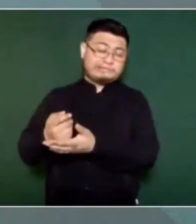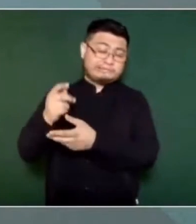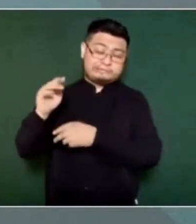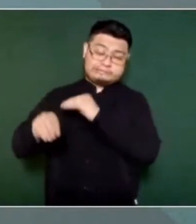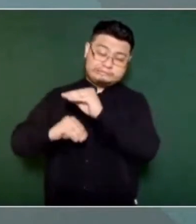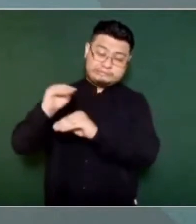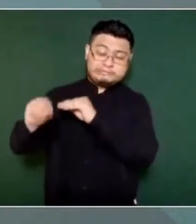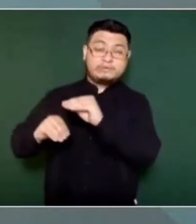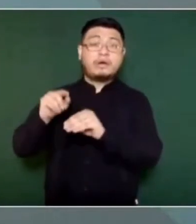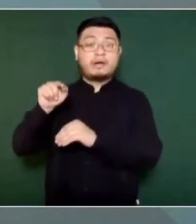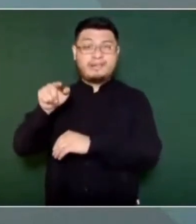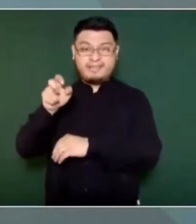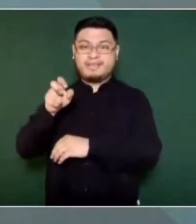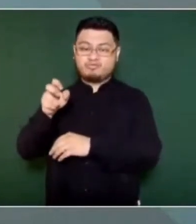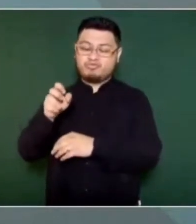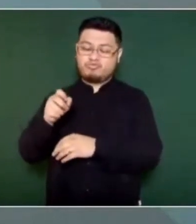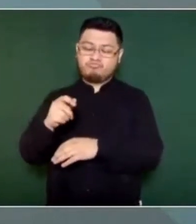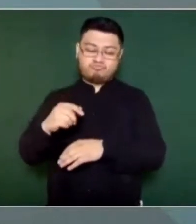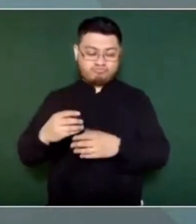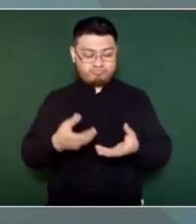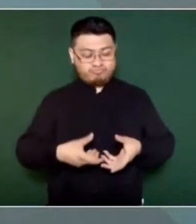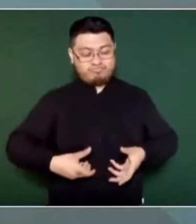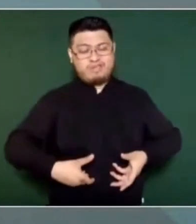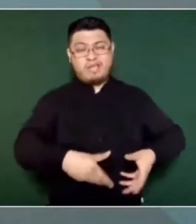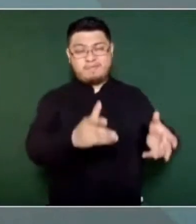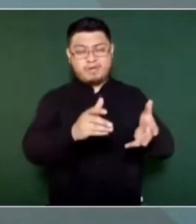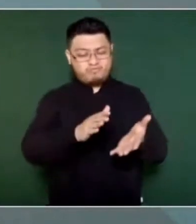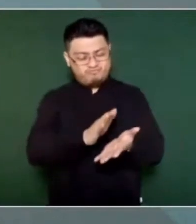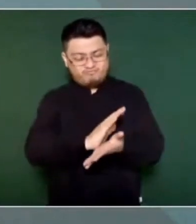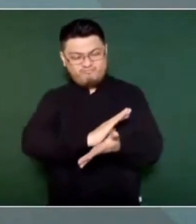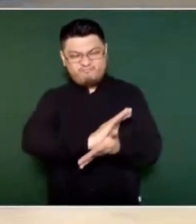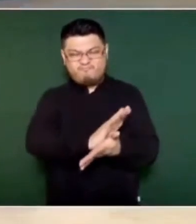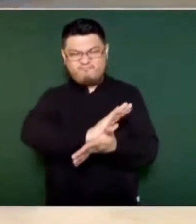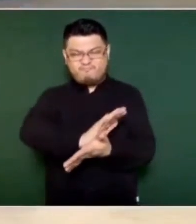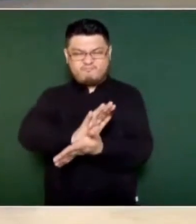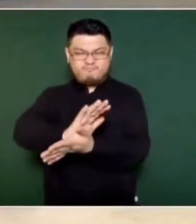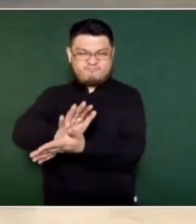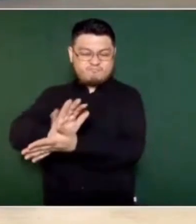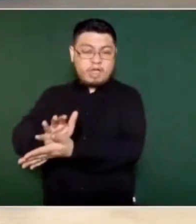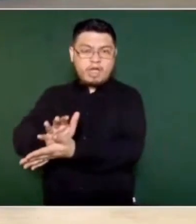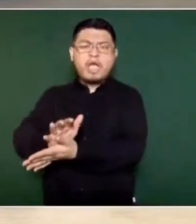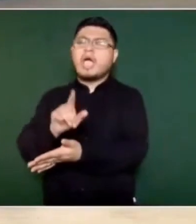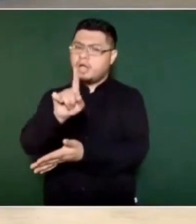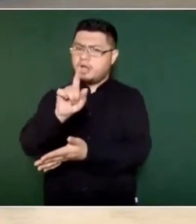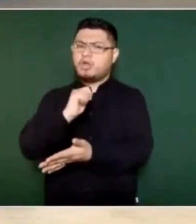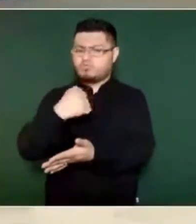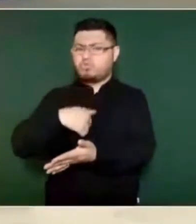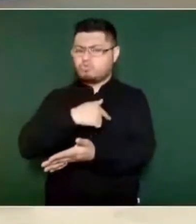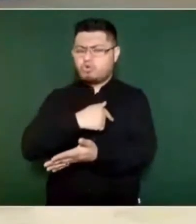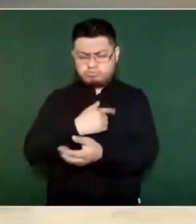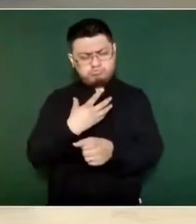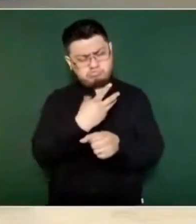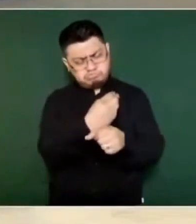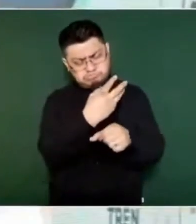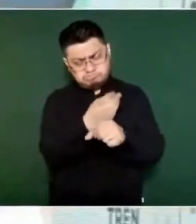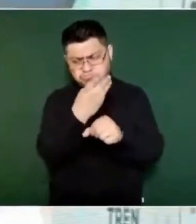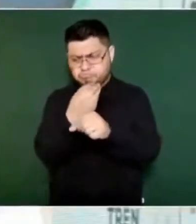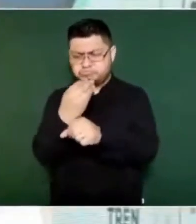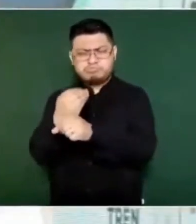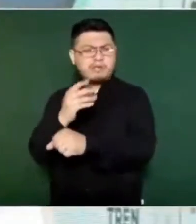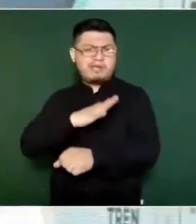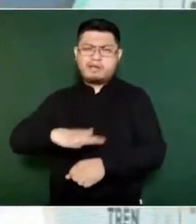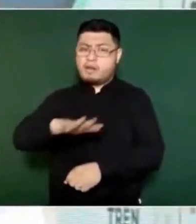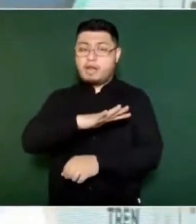Entonces, eso afectó o está afectando carreteras. Vamos a darle un mantenimiento general antes de